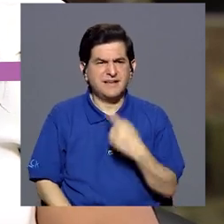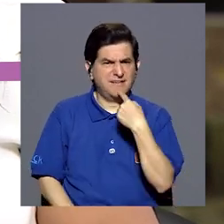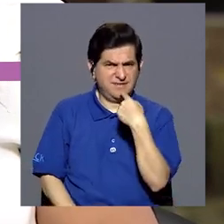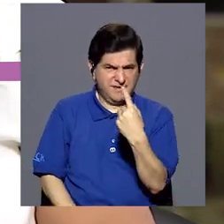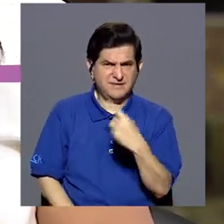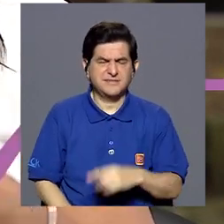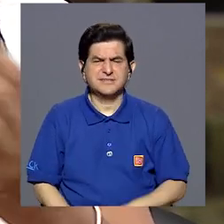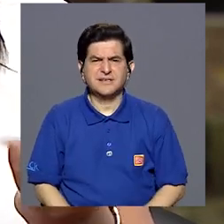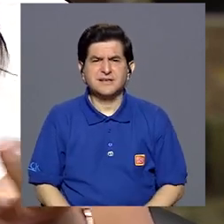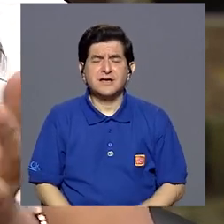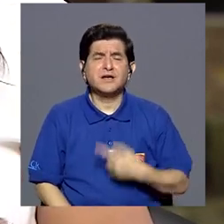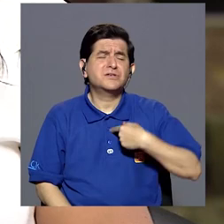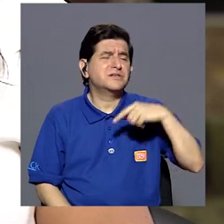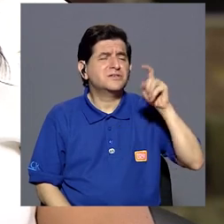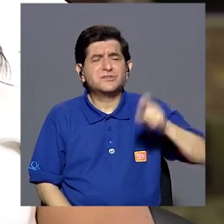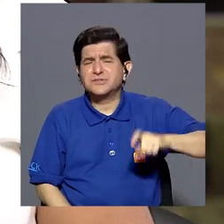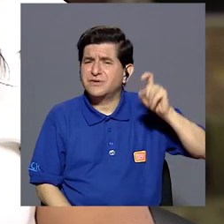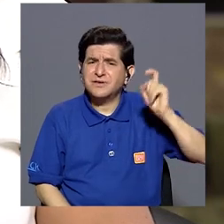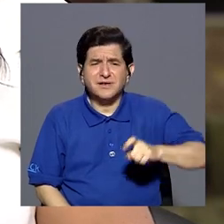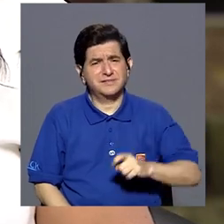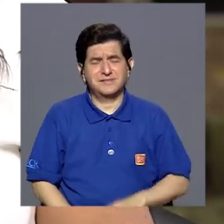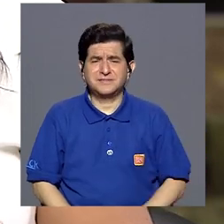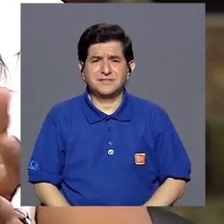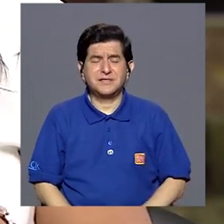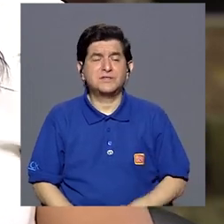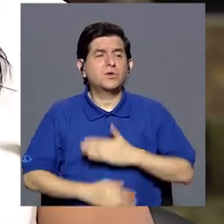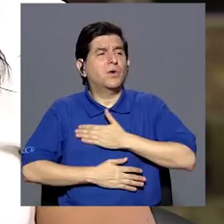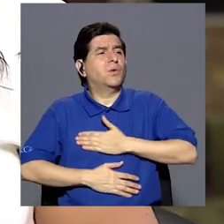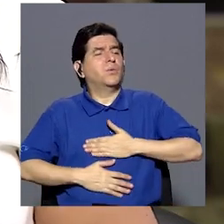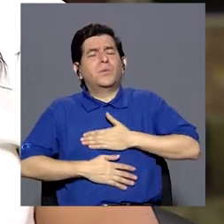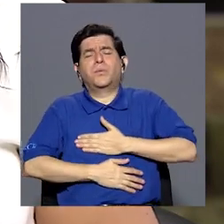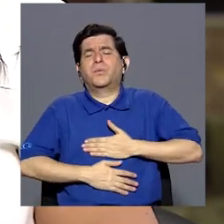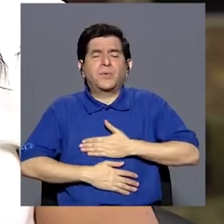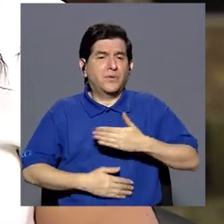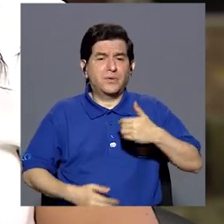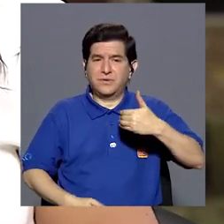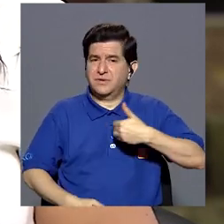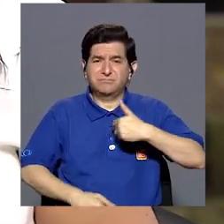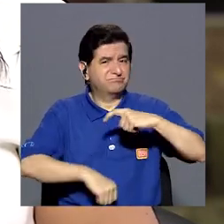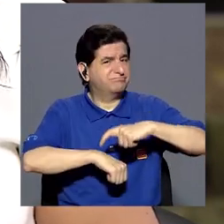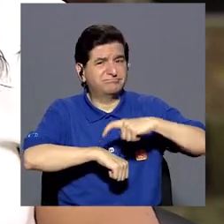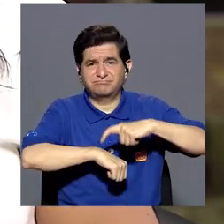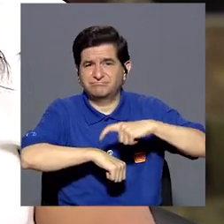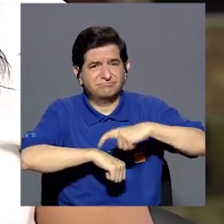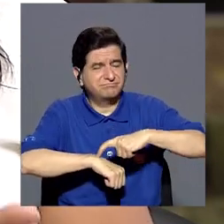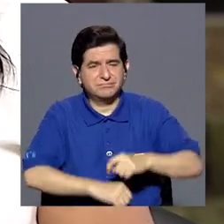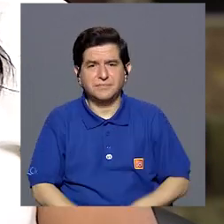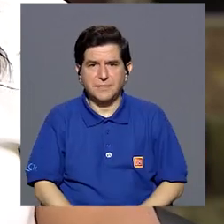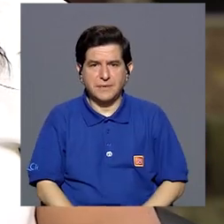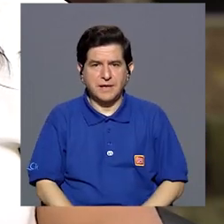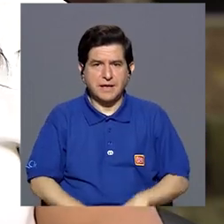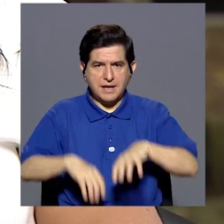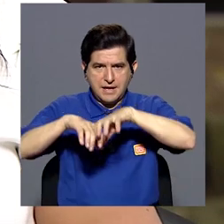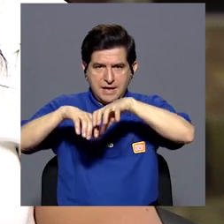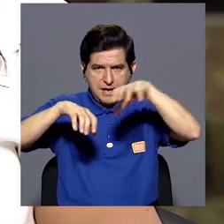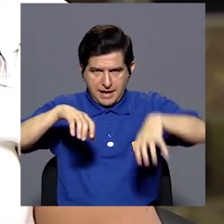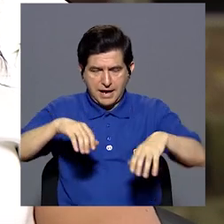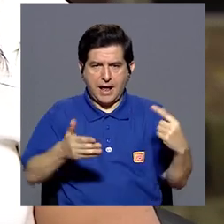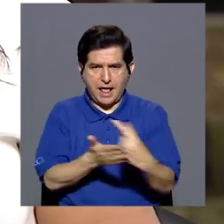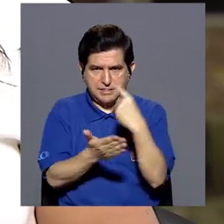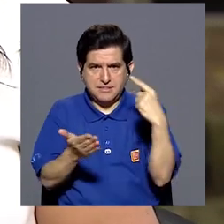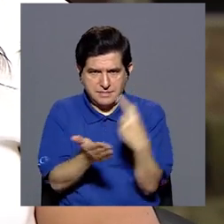nos dicen, es que necesitamos recrearnos y no tenemos tiempo. Entonces, al menos en el Cantón de